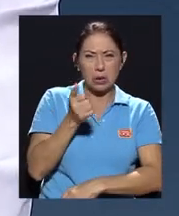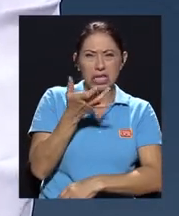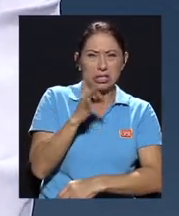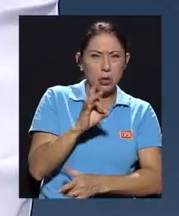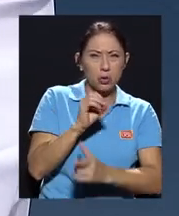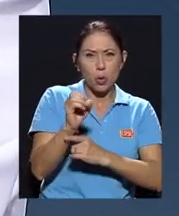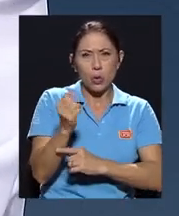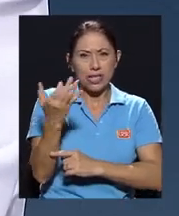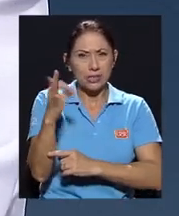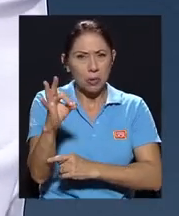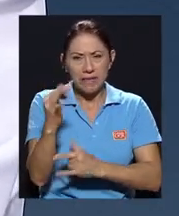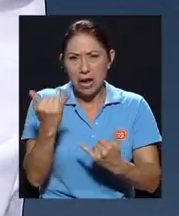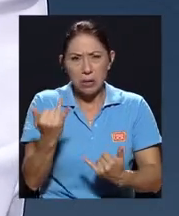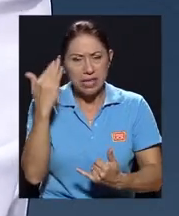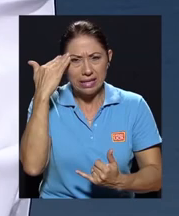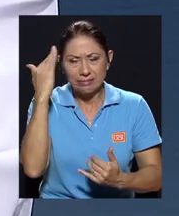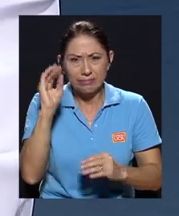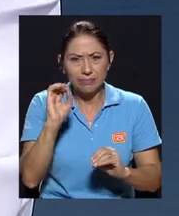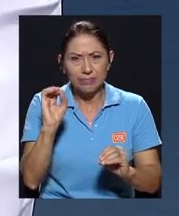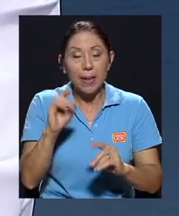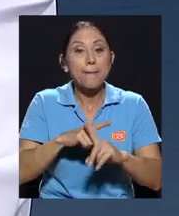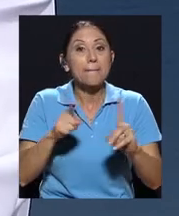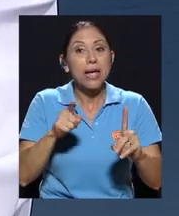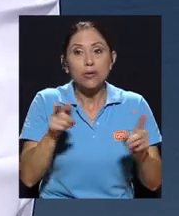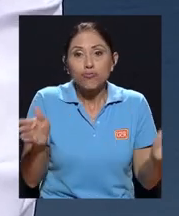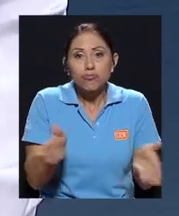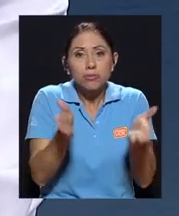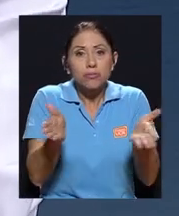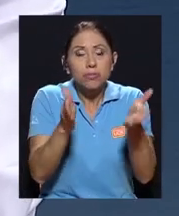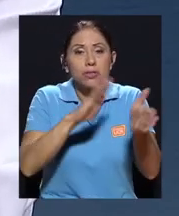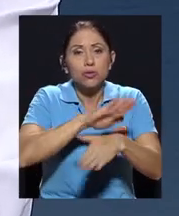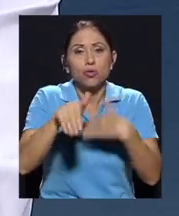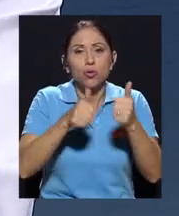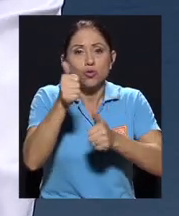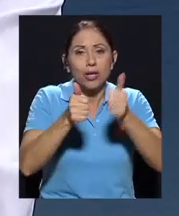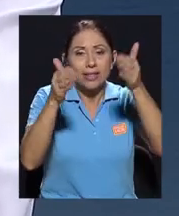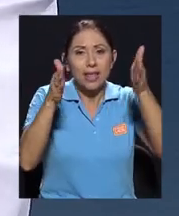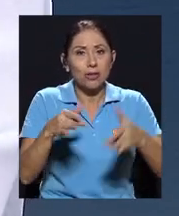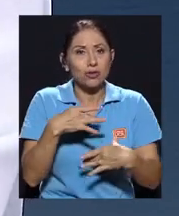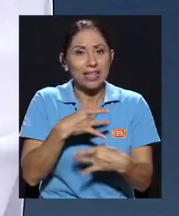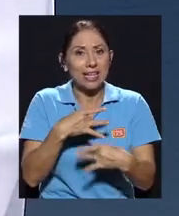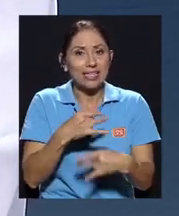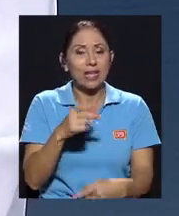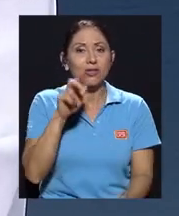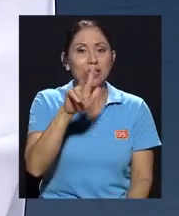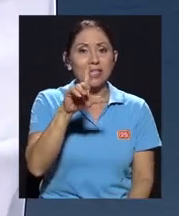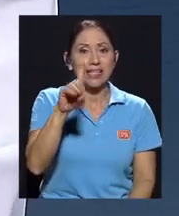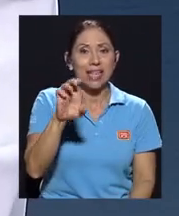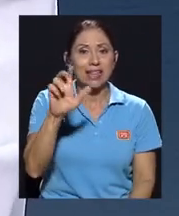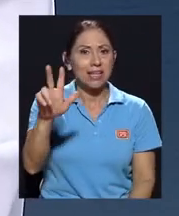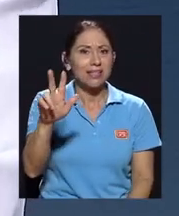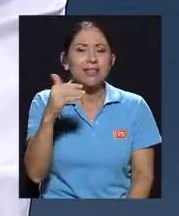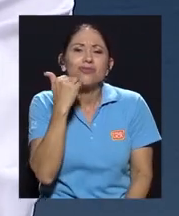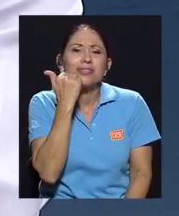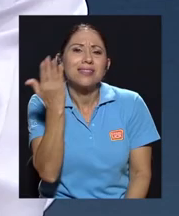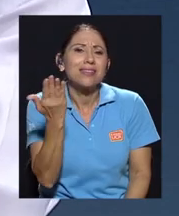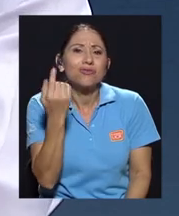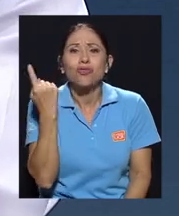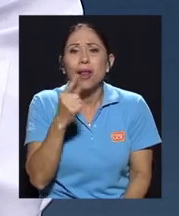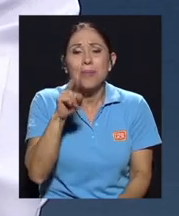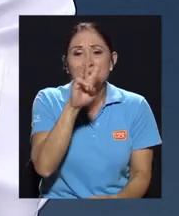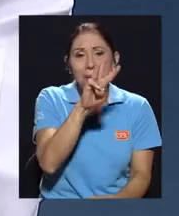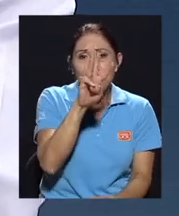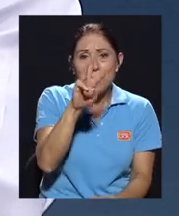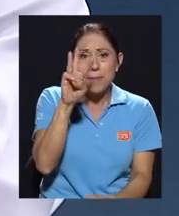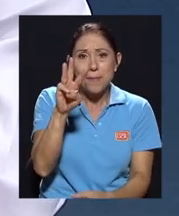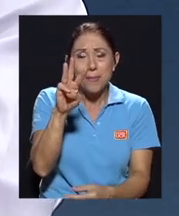Pero, entonces, instamos a todos los candidatos que estén interesados en 3 de 3, que es muy sencillo, nada más meterse a la página 3d3